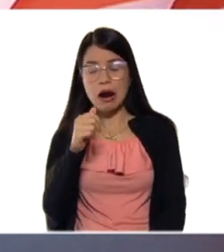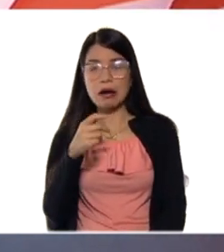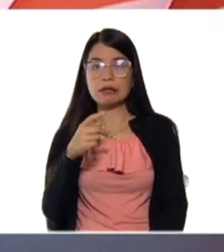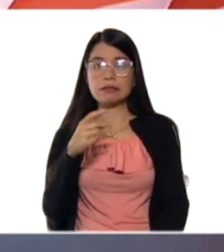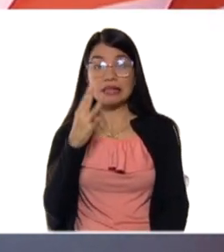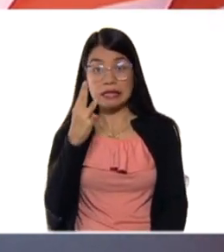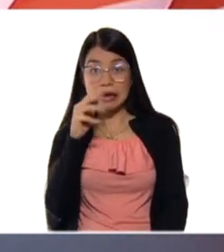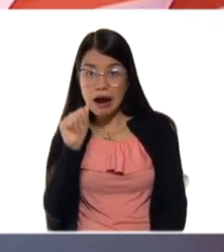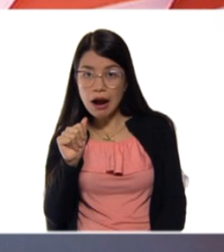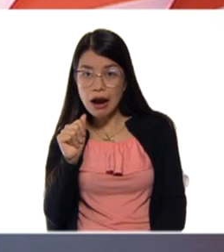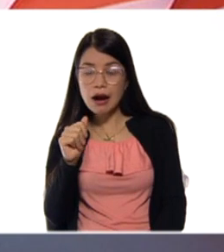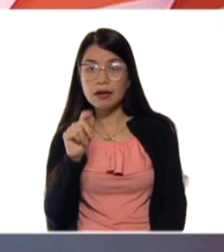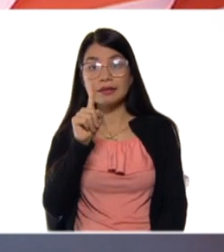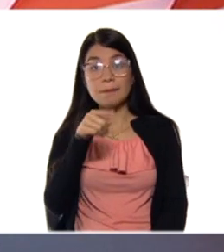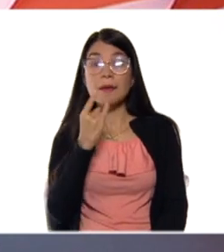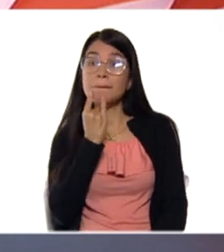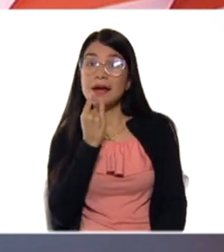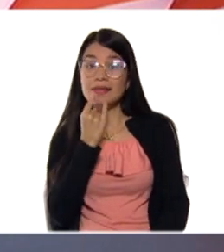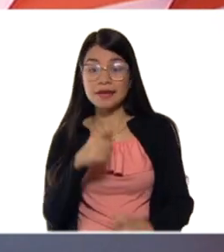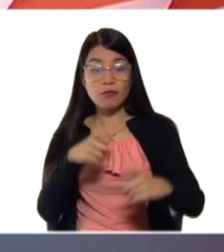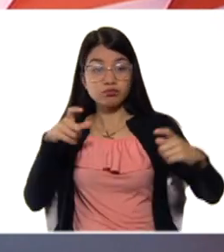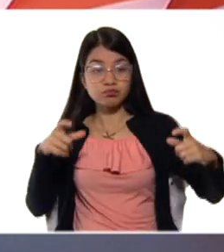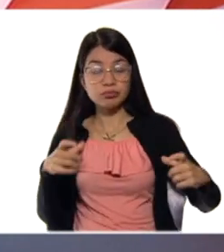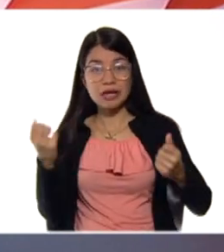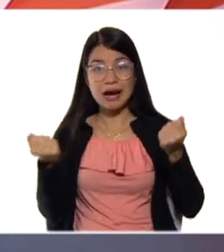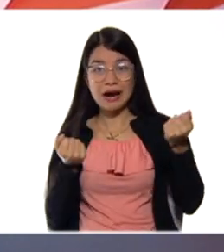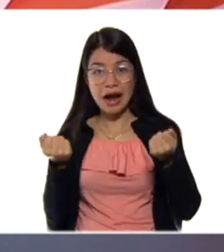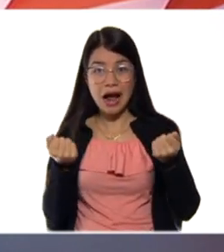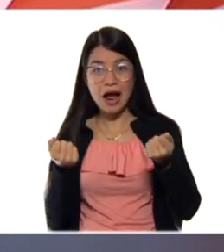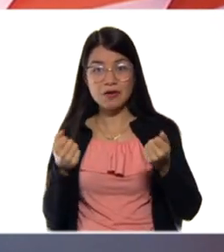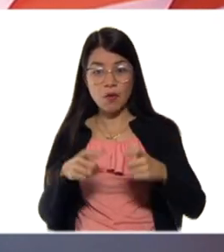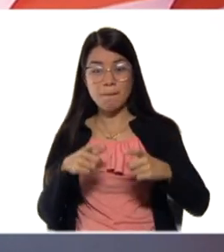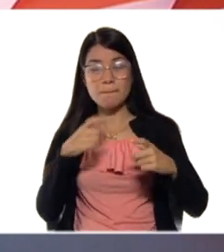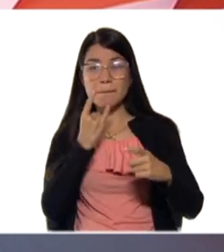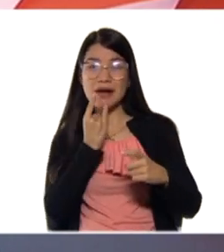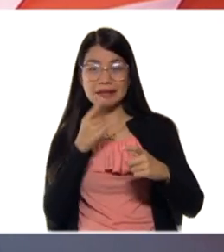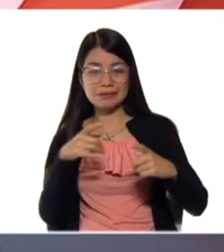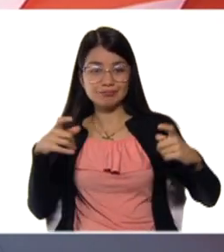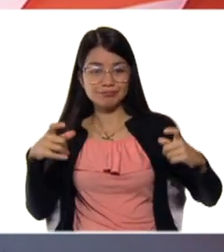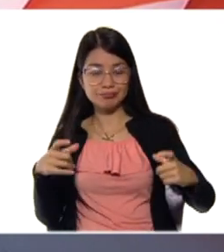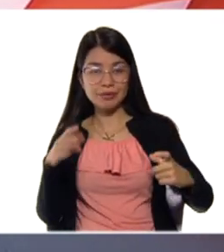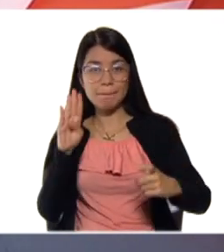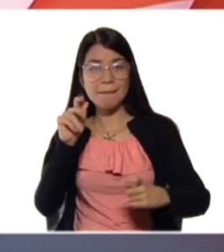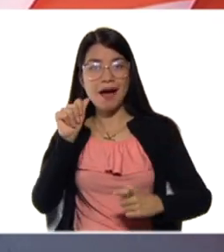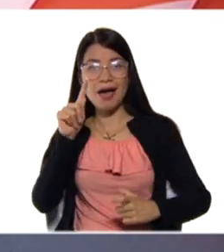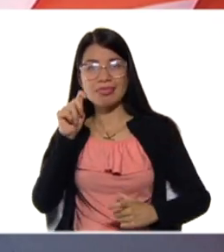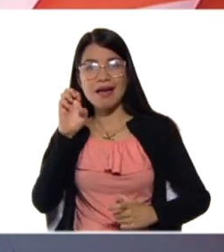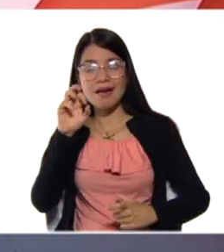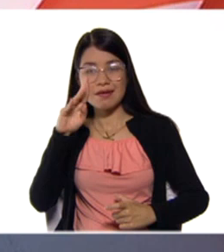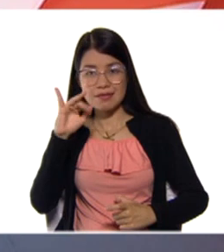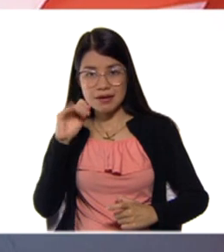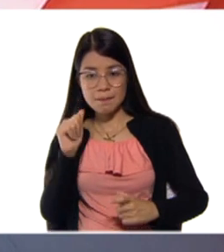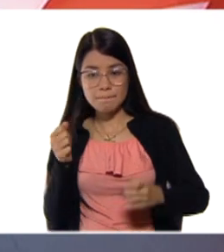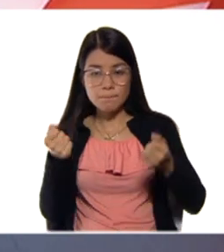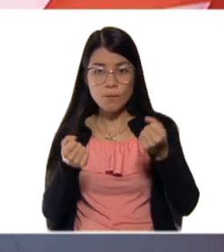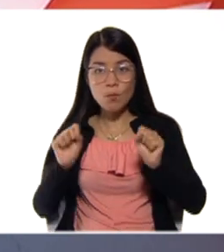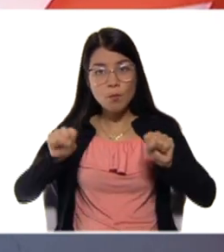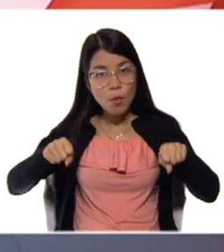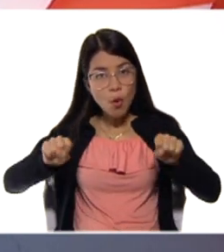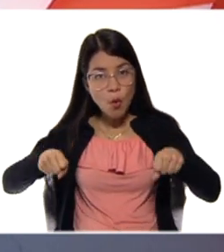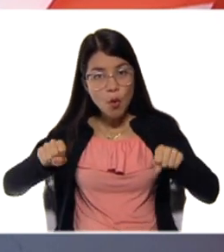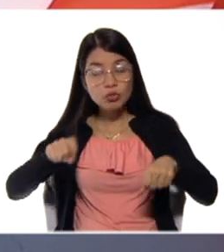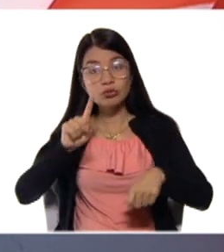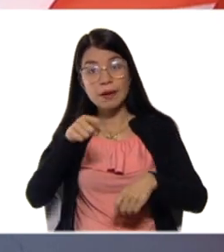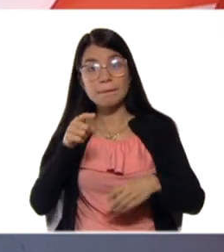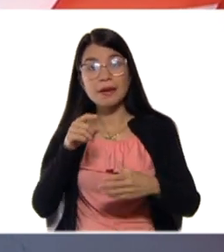batería del carro, de la moto. Bien, además hay dispositivos, por ejemplo, las calculadoras. Tienen